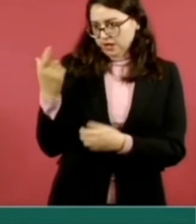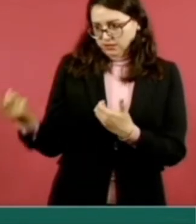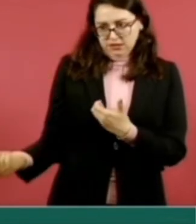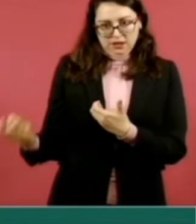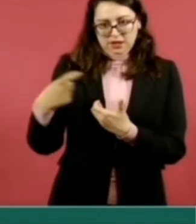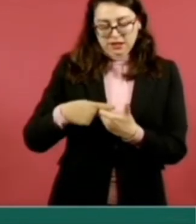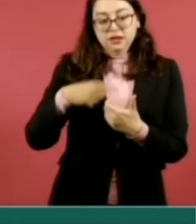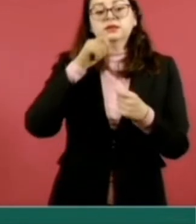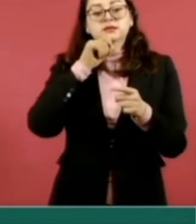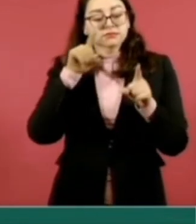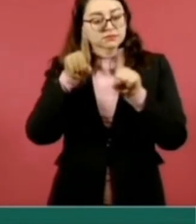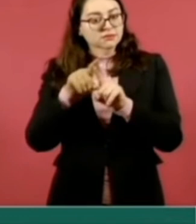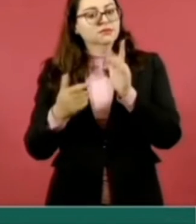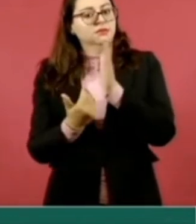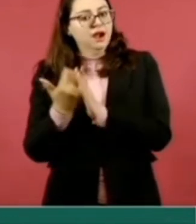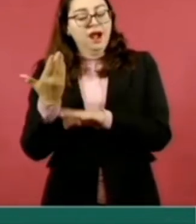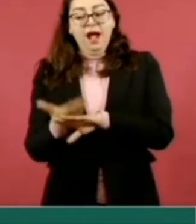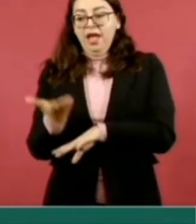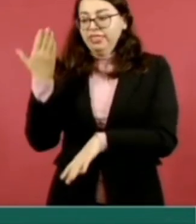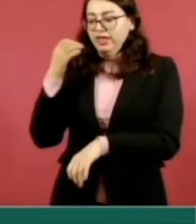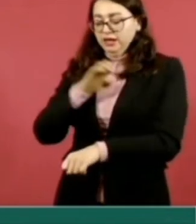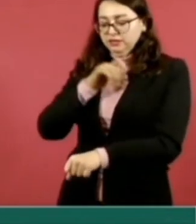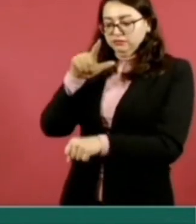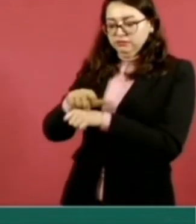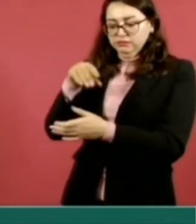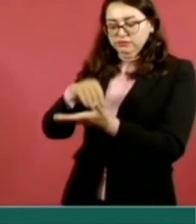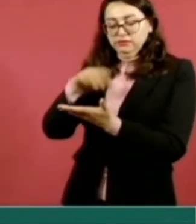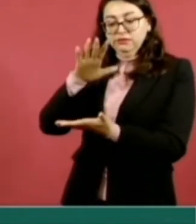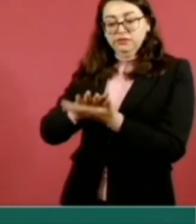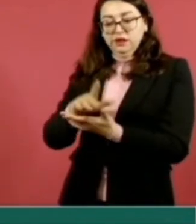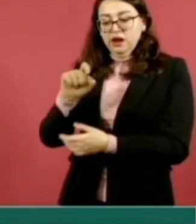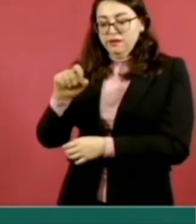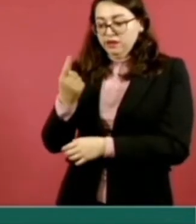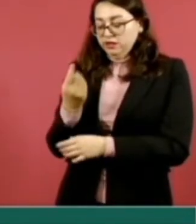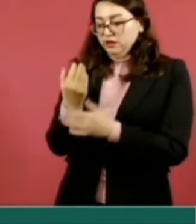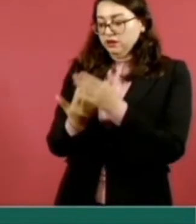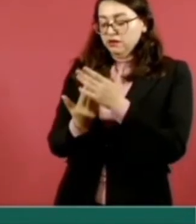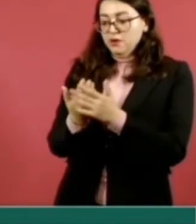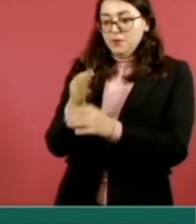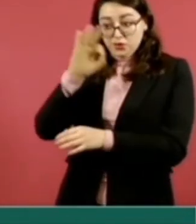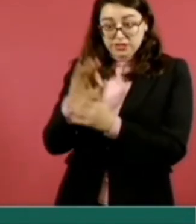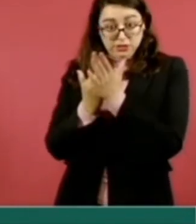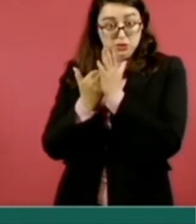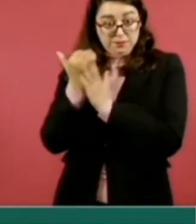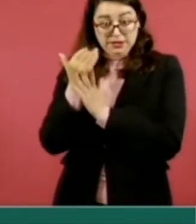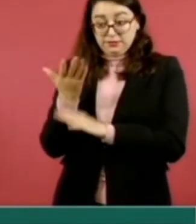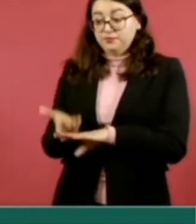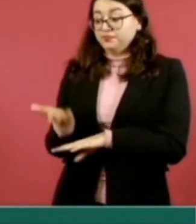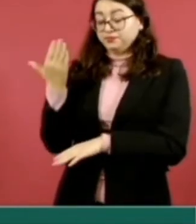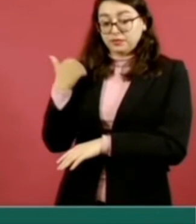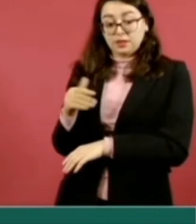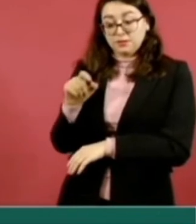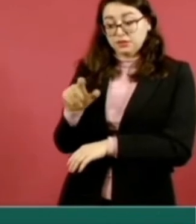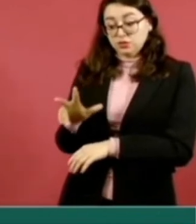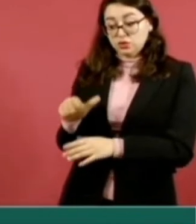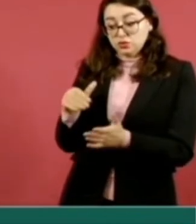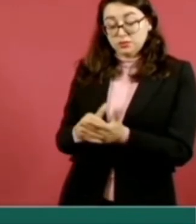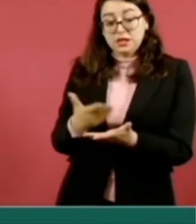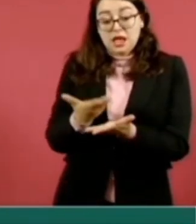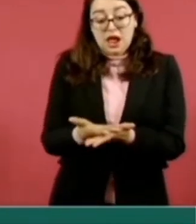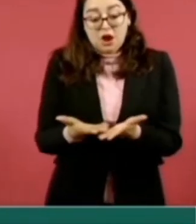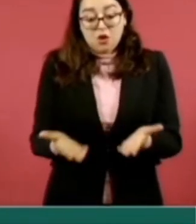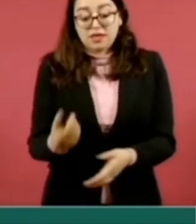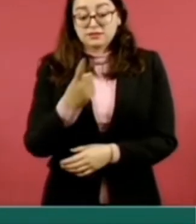incrementado. En el caso de consultas de especialidad, en un 21 por ciento, pasaron de 88 mil consultas de especialidad a